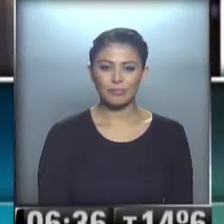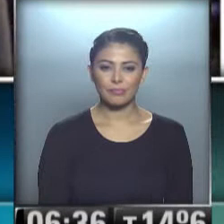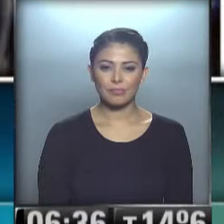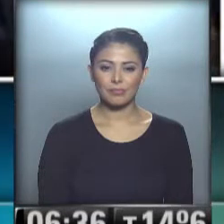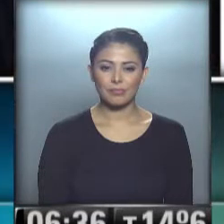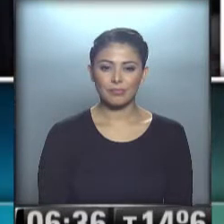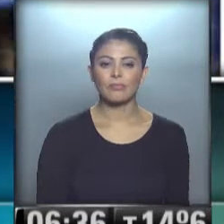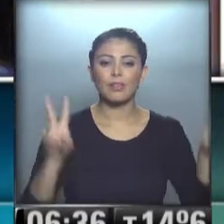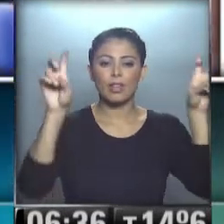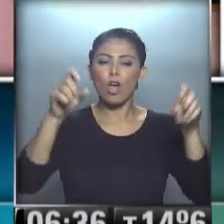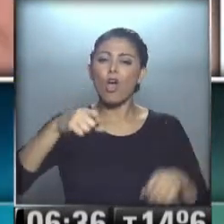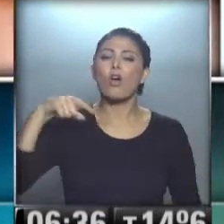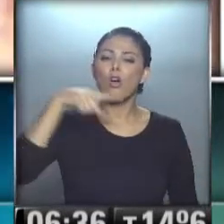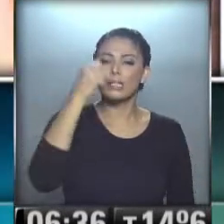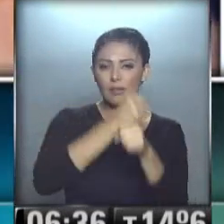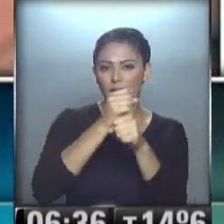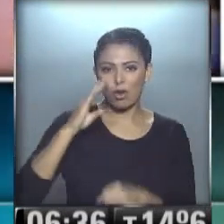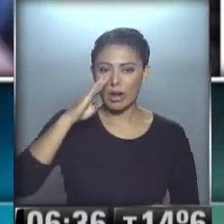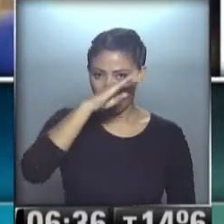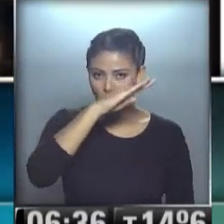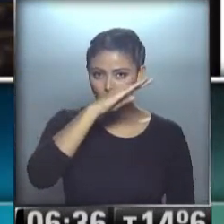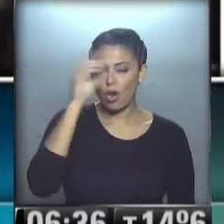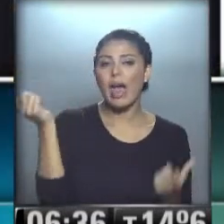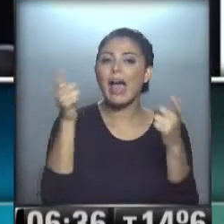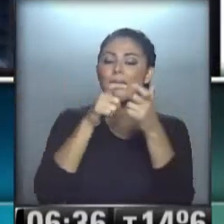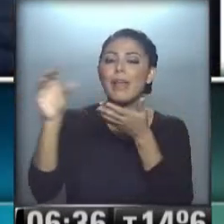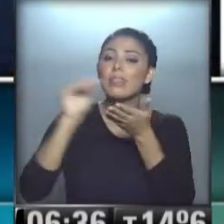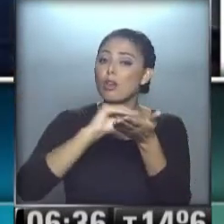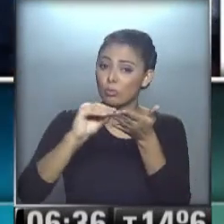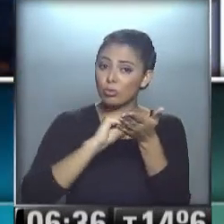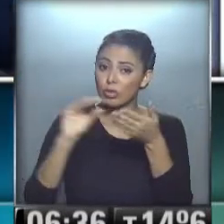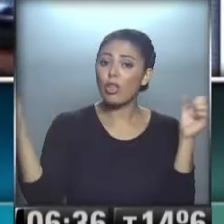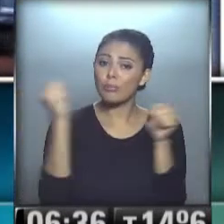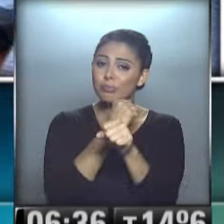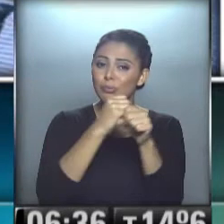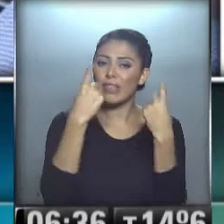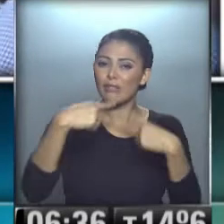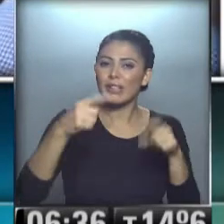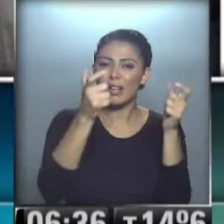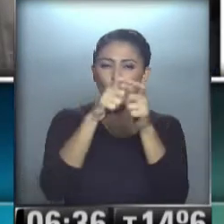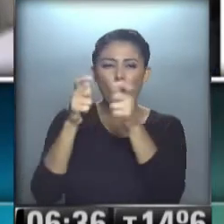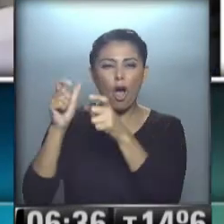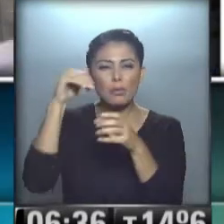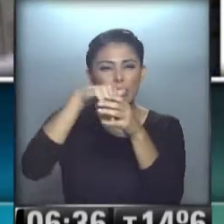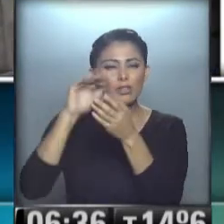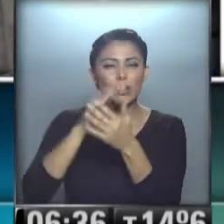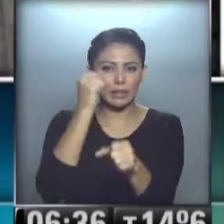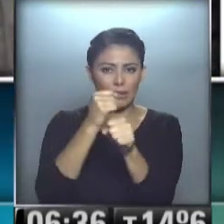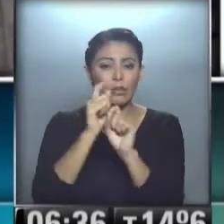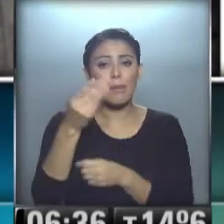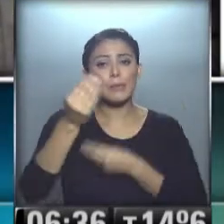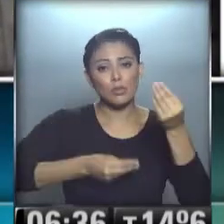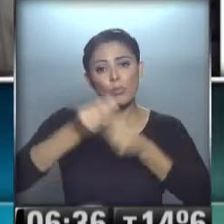Para combatir el trabajo no registrado... ...la Cámara de Diputados consiguió dictamen... ...en las comisiones de legislación de trabajo... ...y de